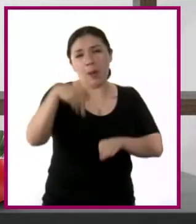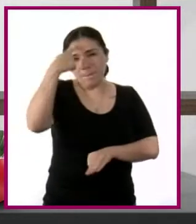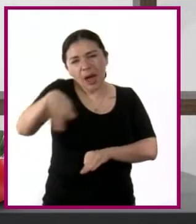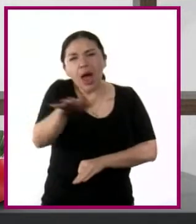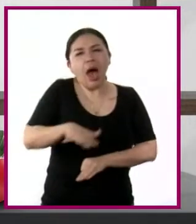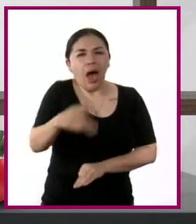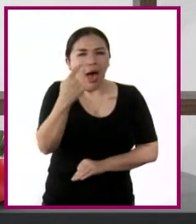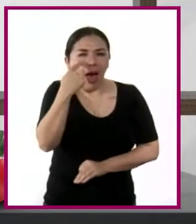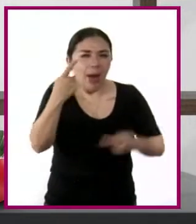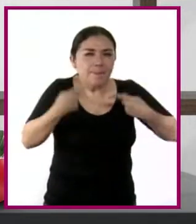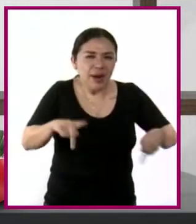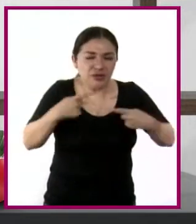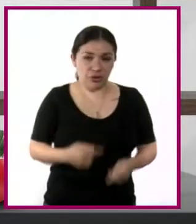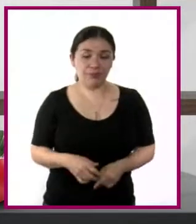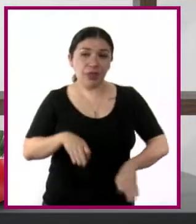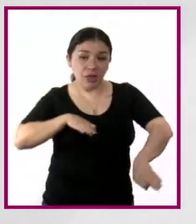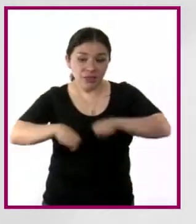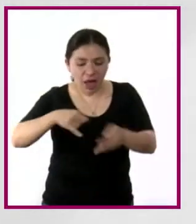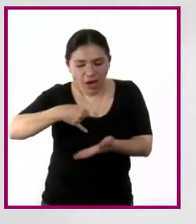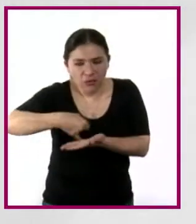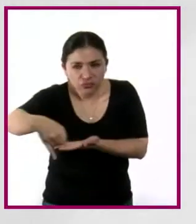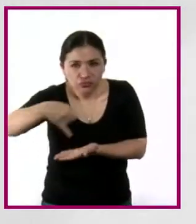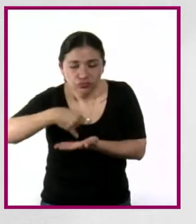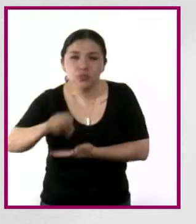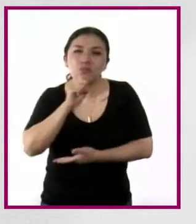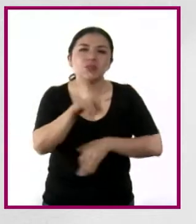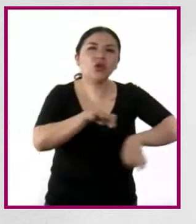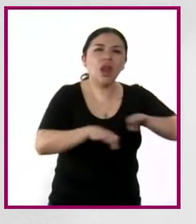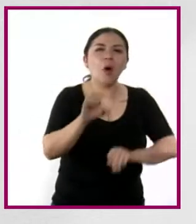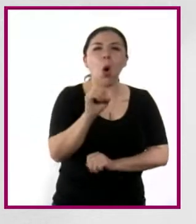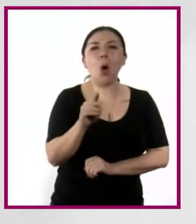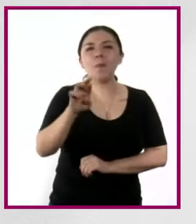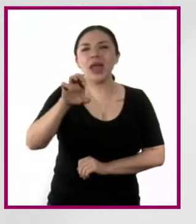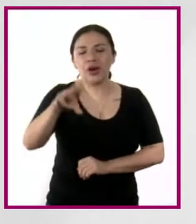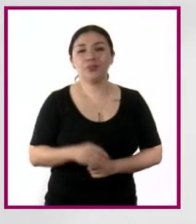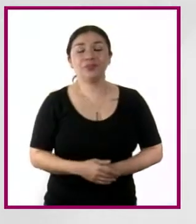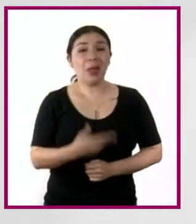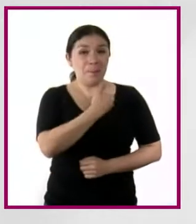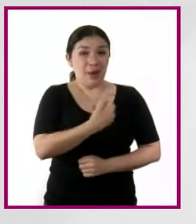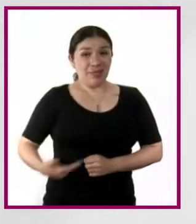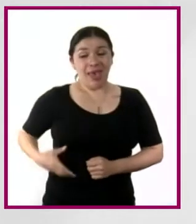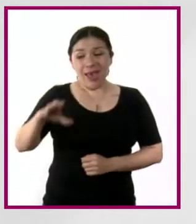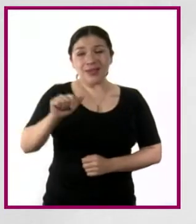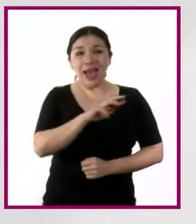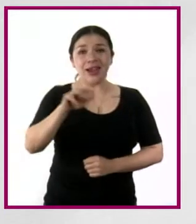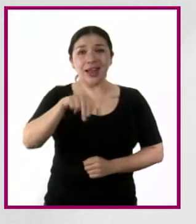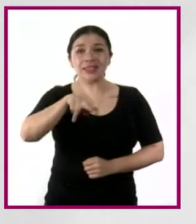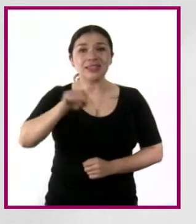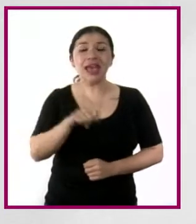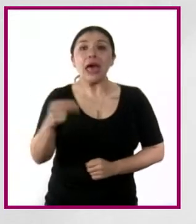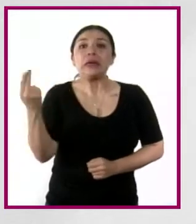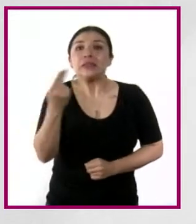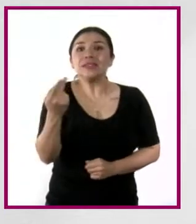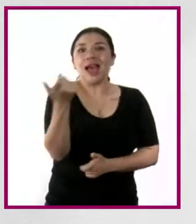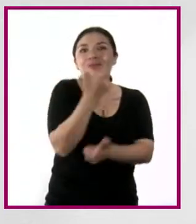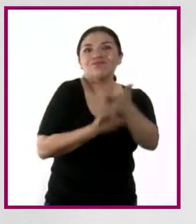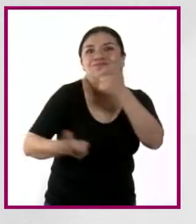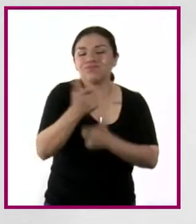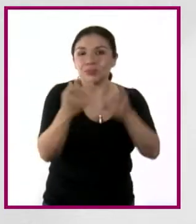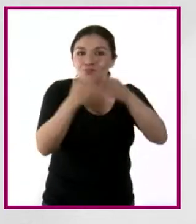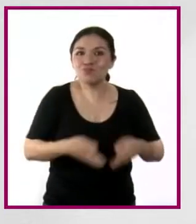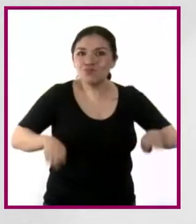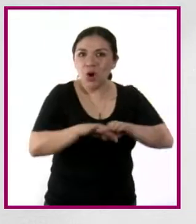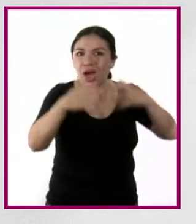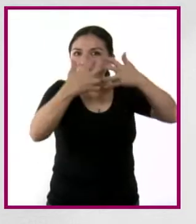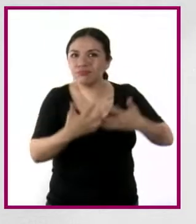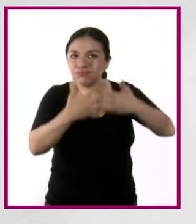populares, campesinos y obreros. Carranza tuvo que enfrentar la tarea de activar la economía nacional. La revolución y la guerra